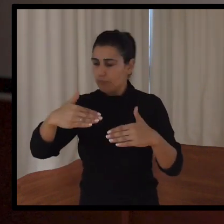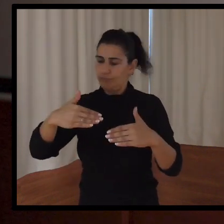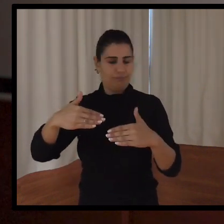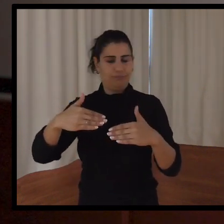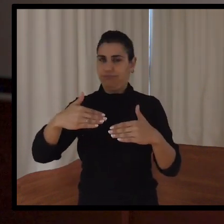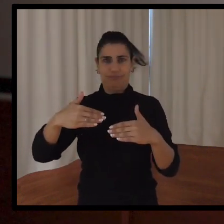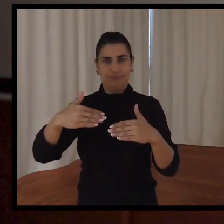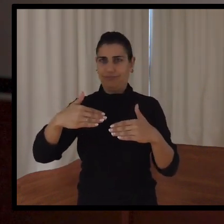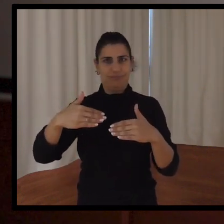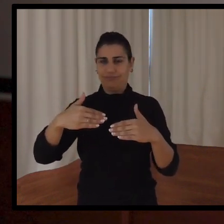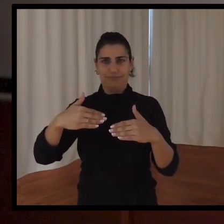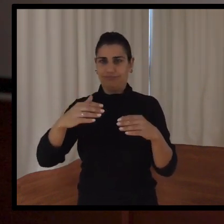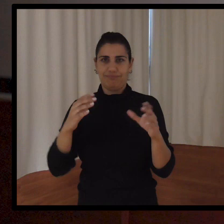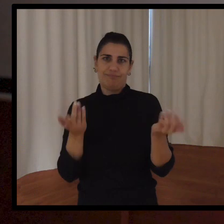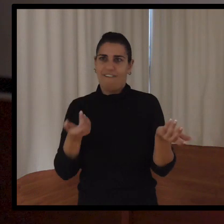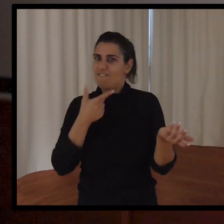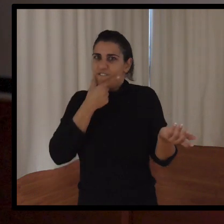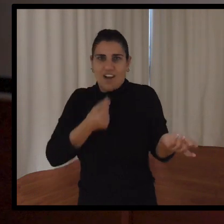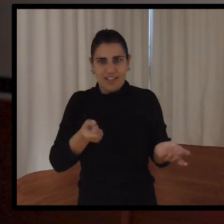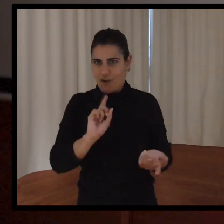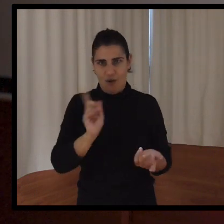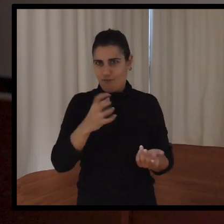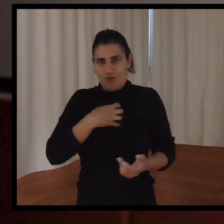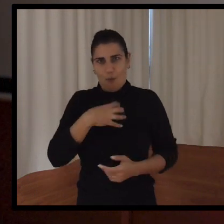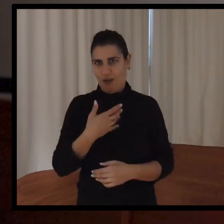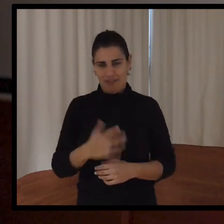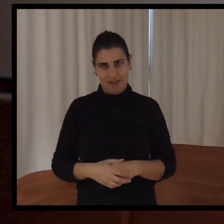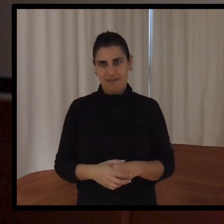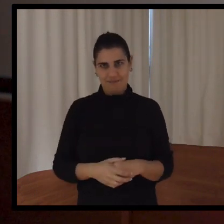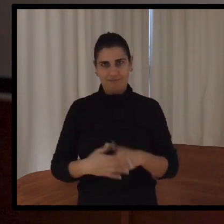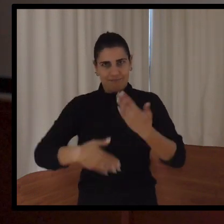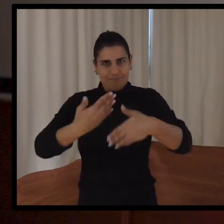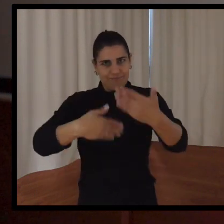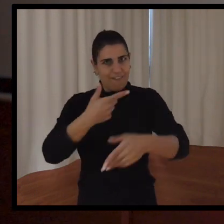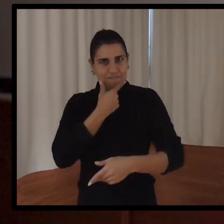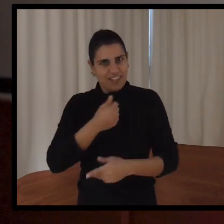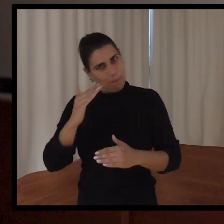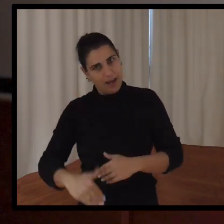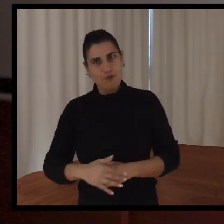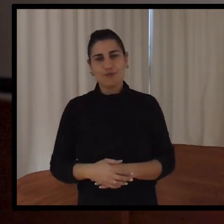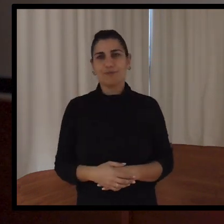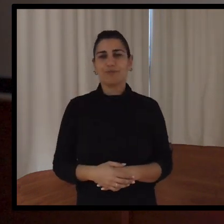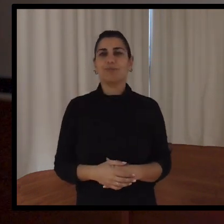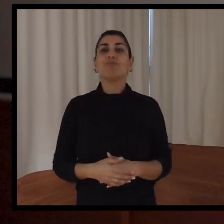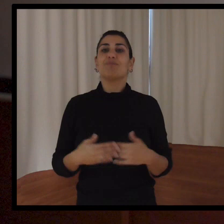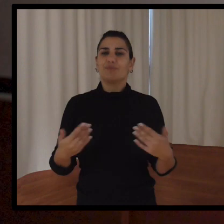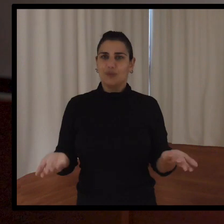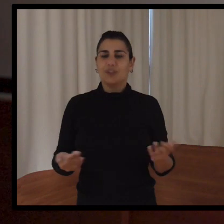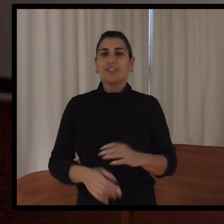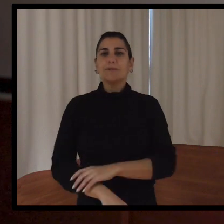pues, fácil de hacer ni de llevar. Y todo lo que